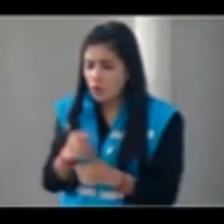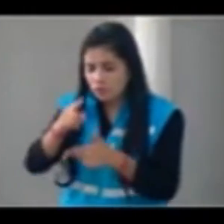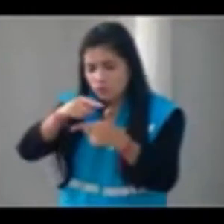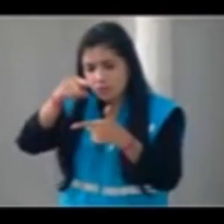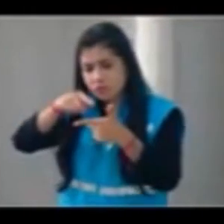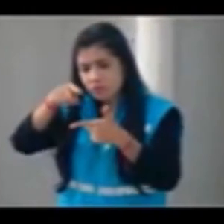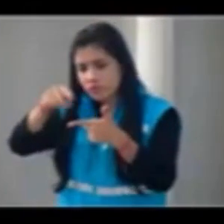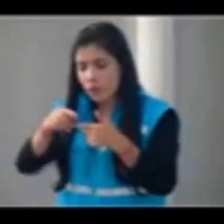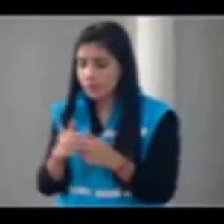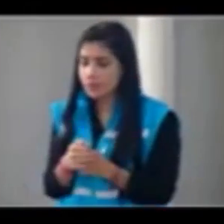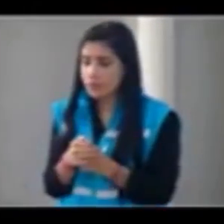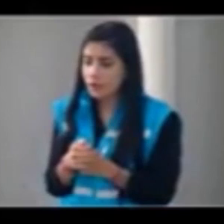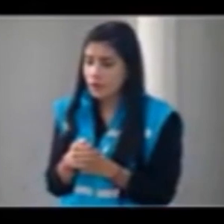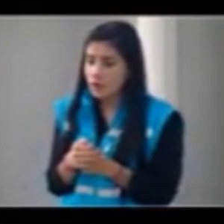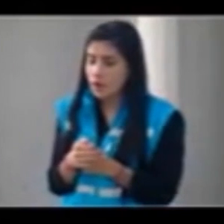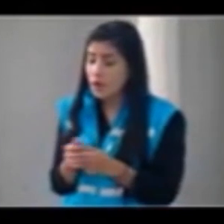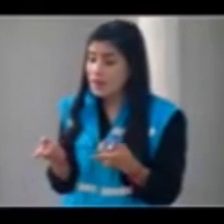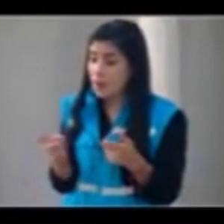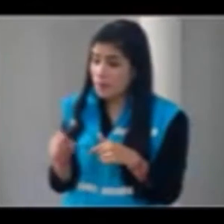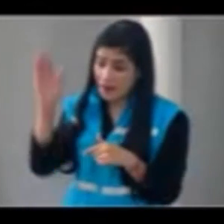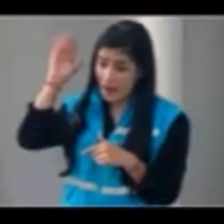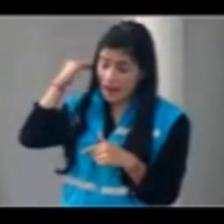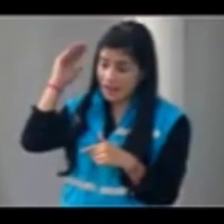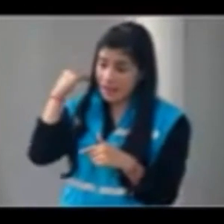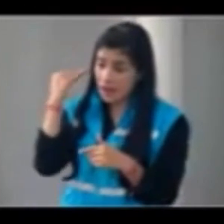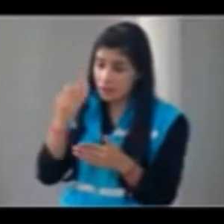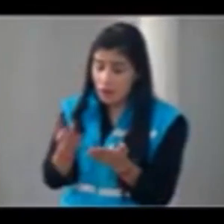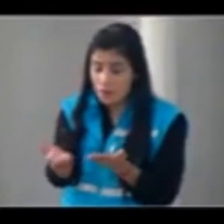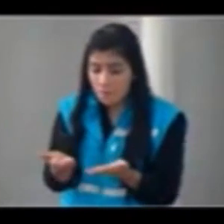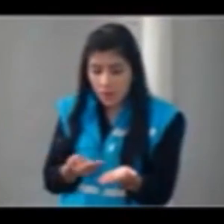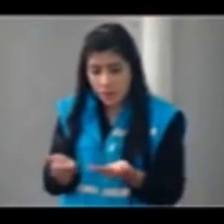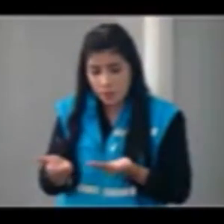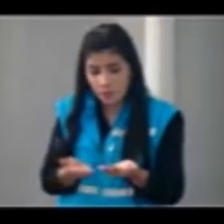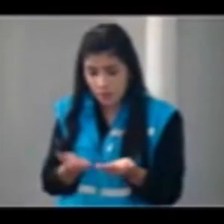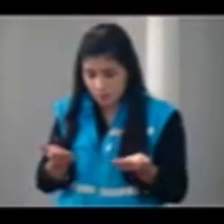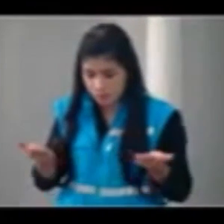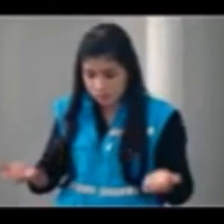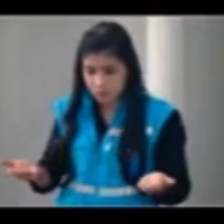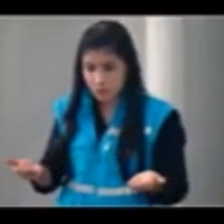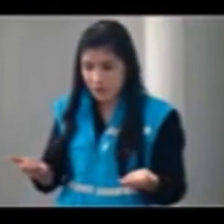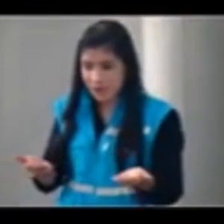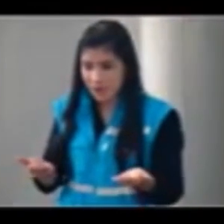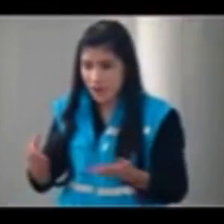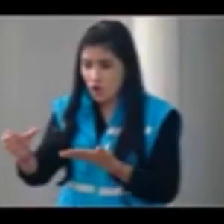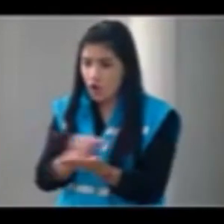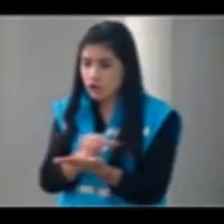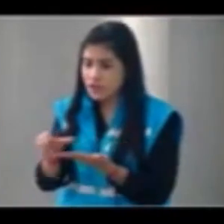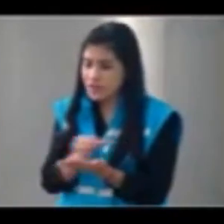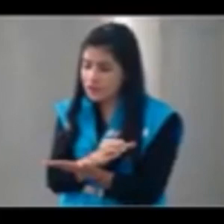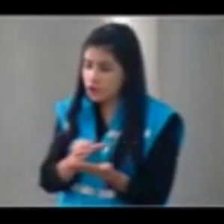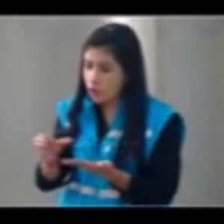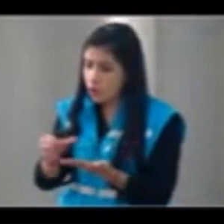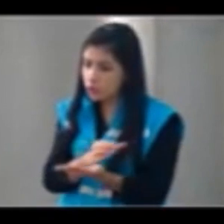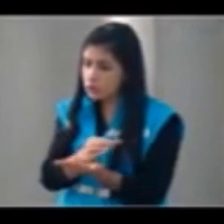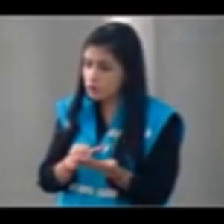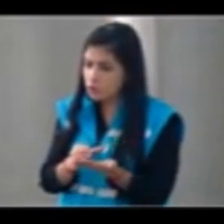que el alcalde solicitó la cotización del servicio que requería el primero de abril y al otro día ya estaba firmado el contrato. Eso fue de un día para otro. Eso no,